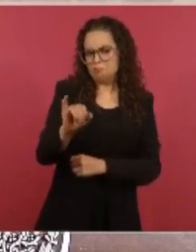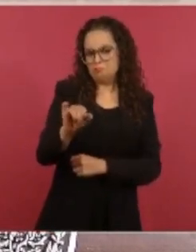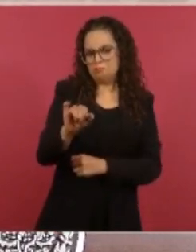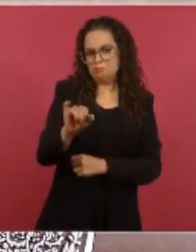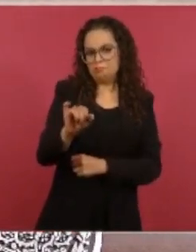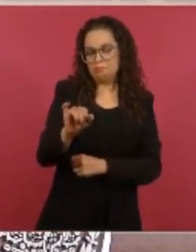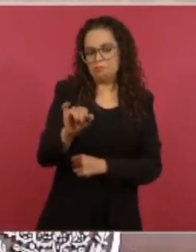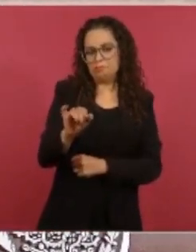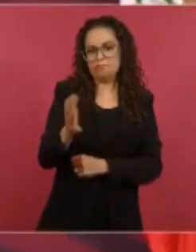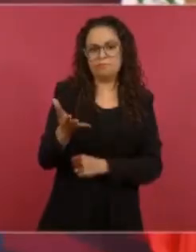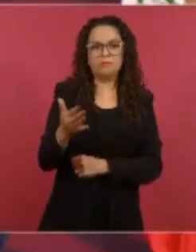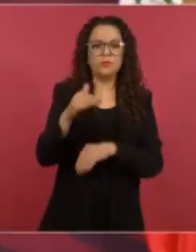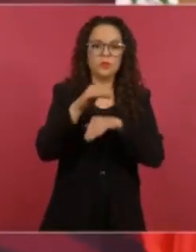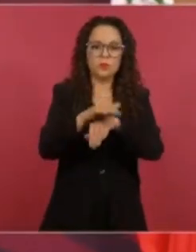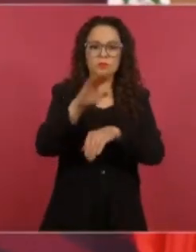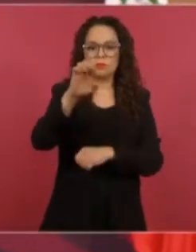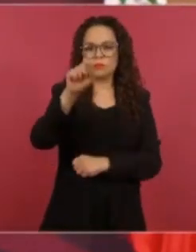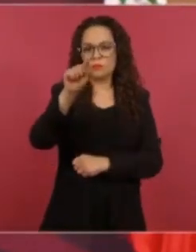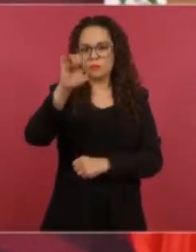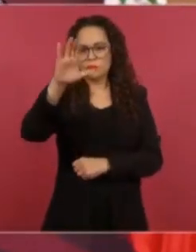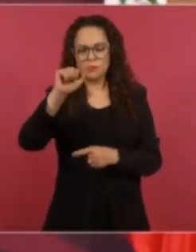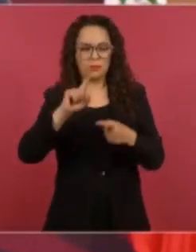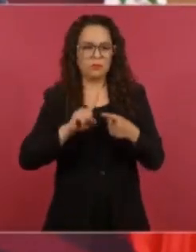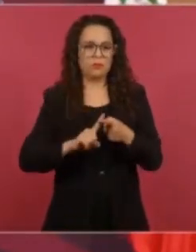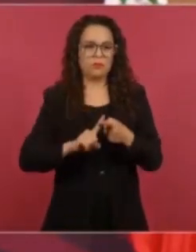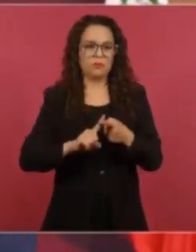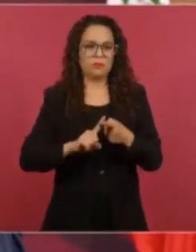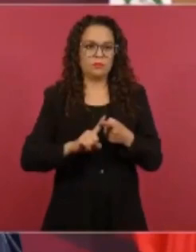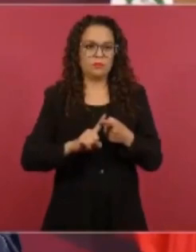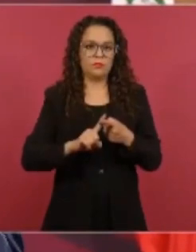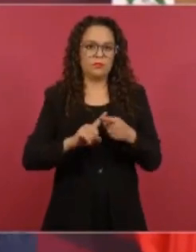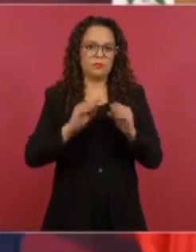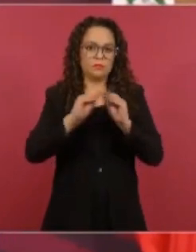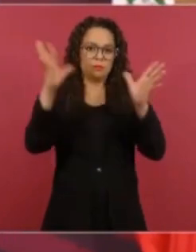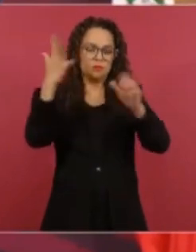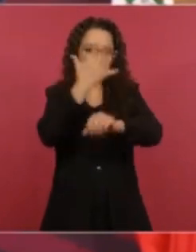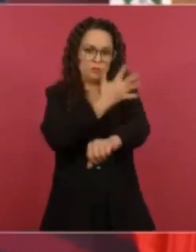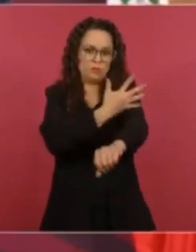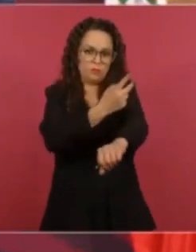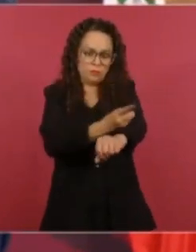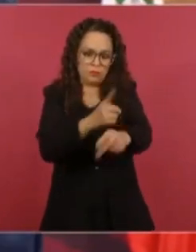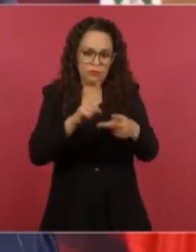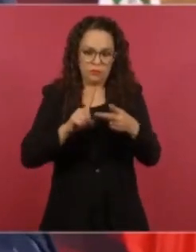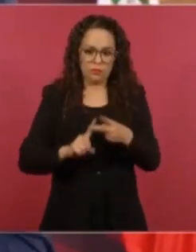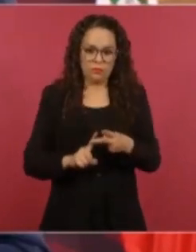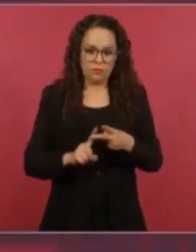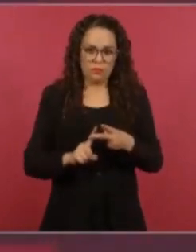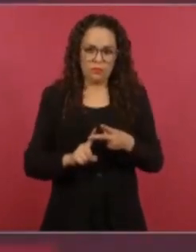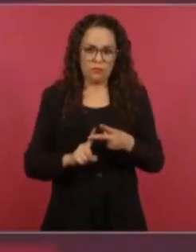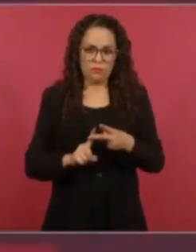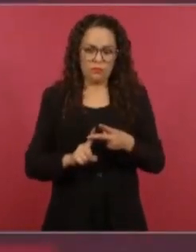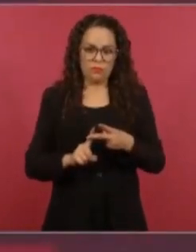transparencia, de ética, que no se vaya a hablar de que están utilizando su cargo,